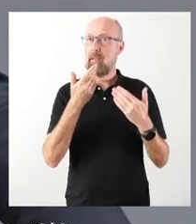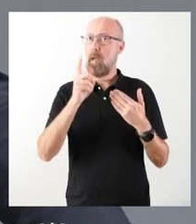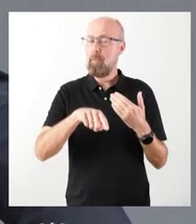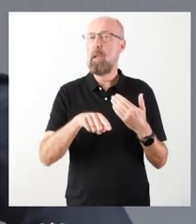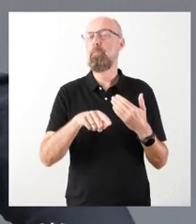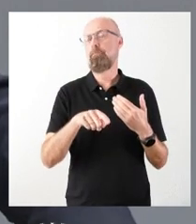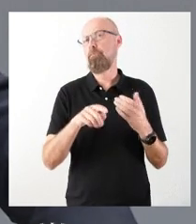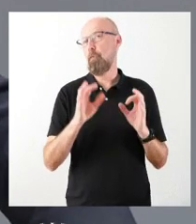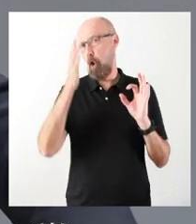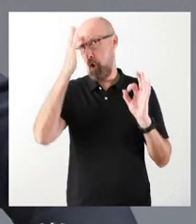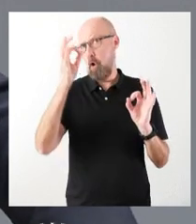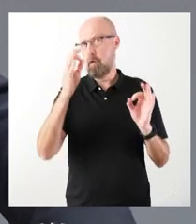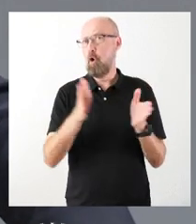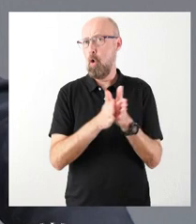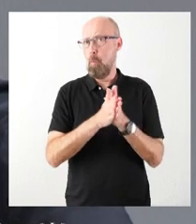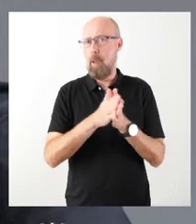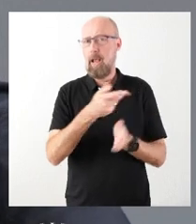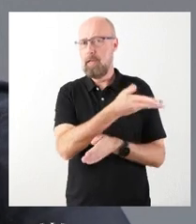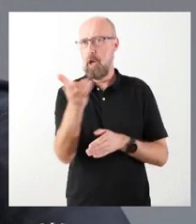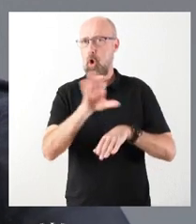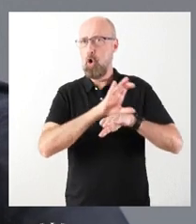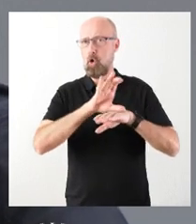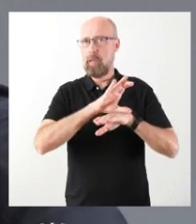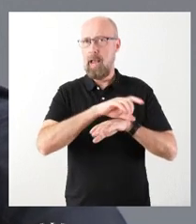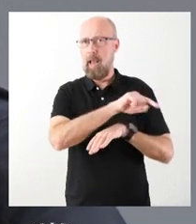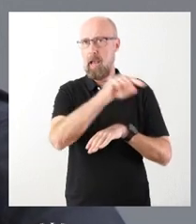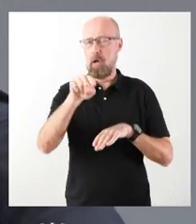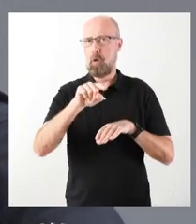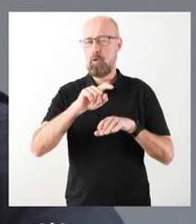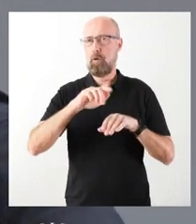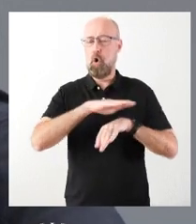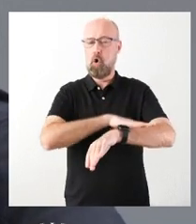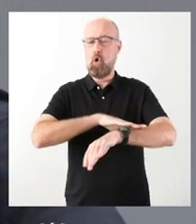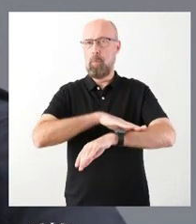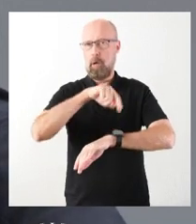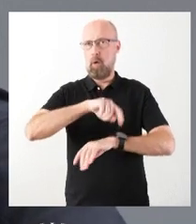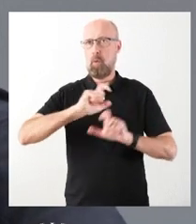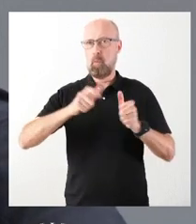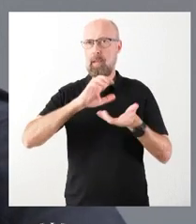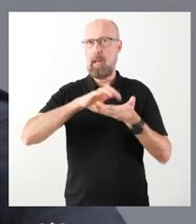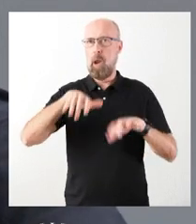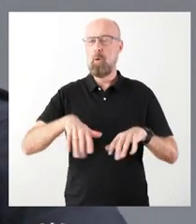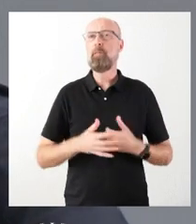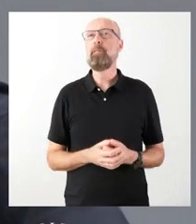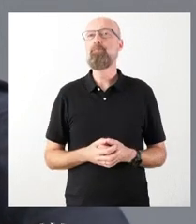por supuesto, al resto de compañeros consejeros del Gobierno de la Junta de Castilla y León, también y muy